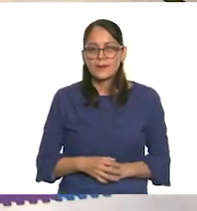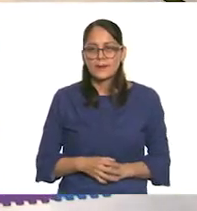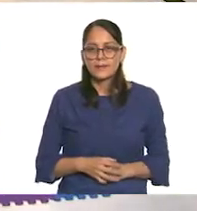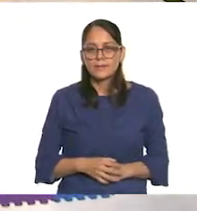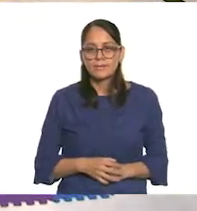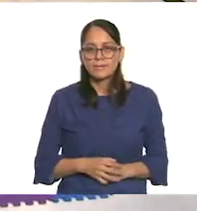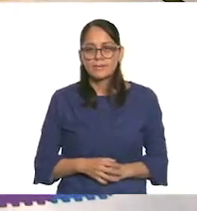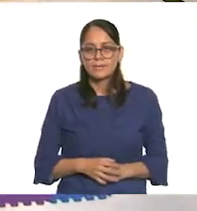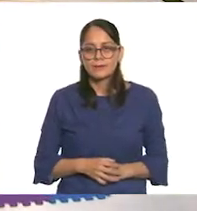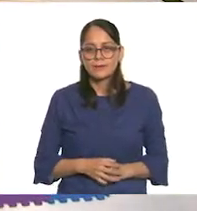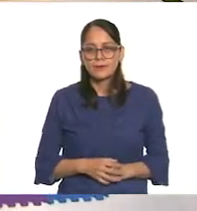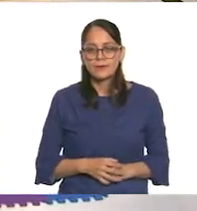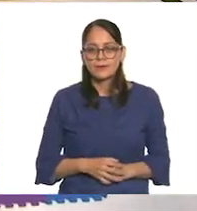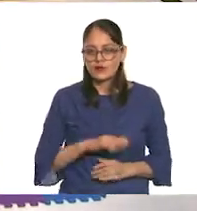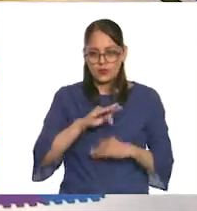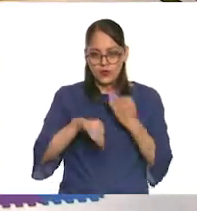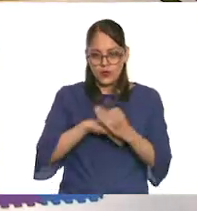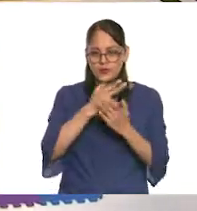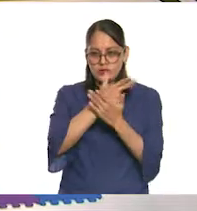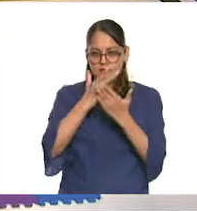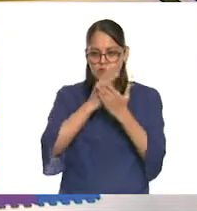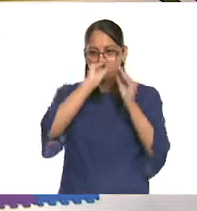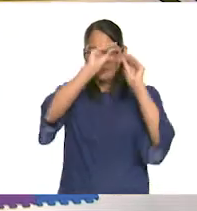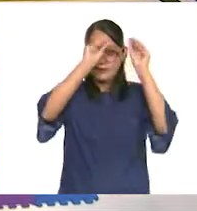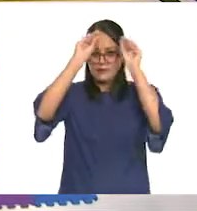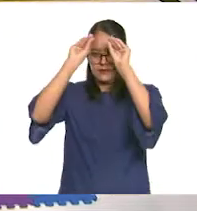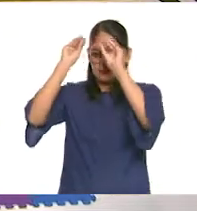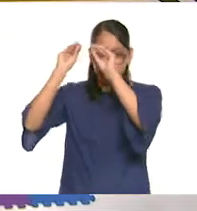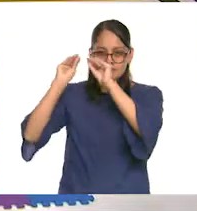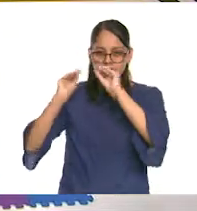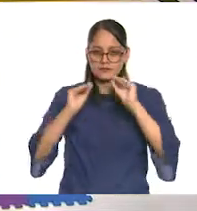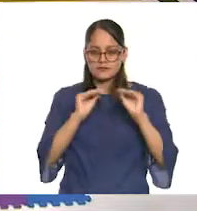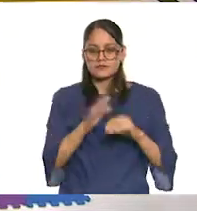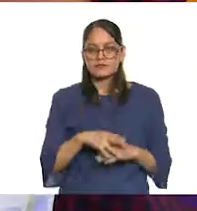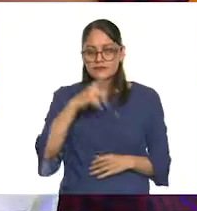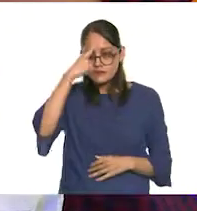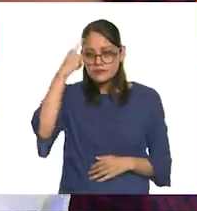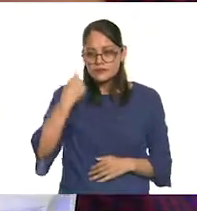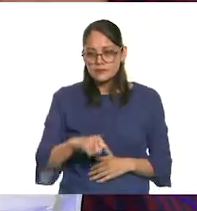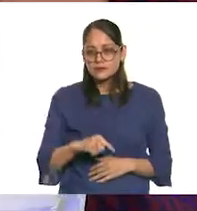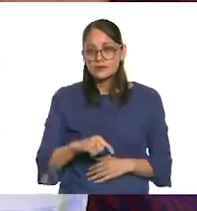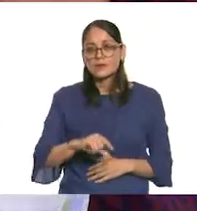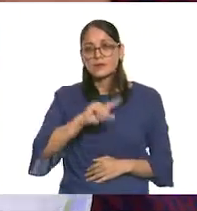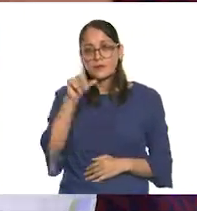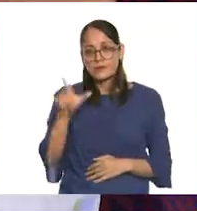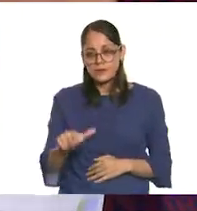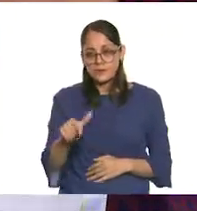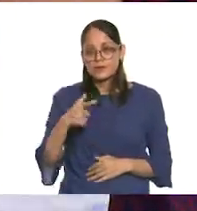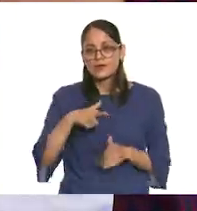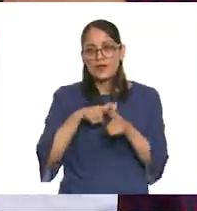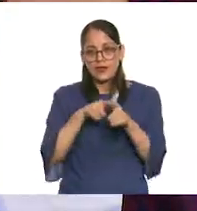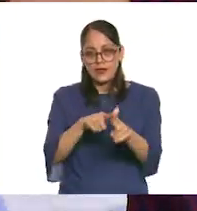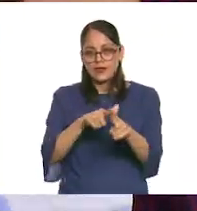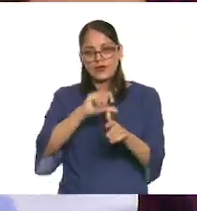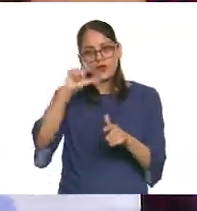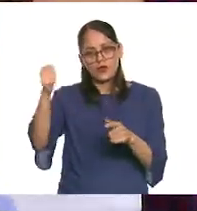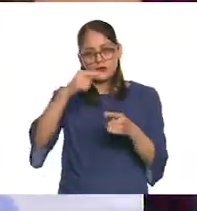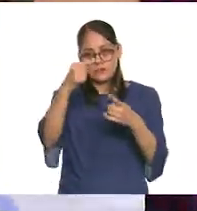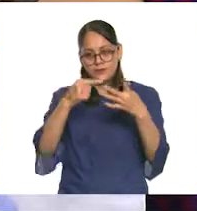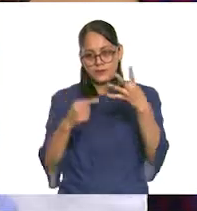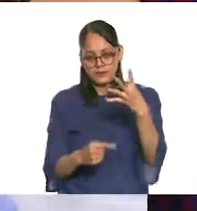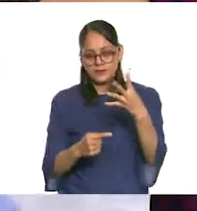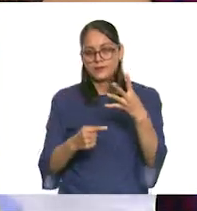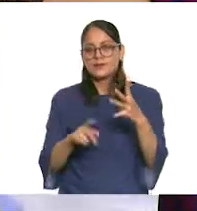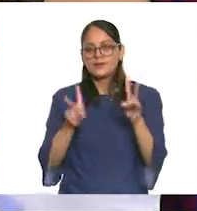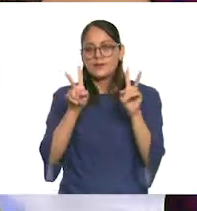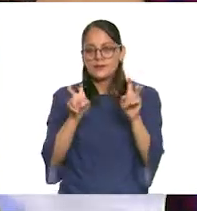Vamos a ir poniendo todos nuestros dibujitos para pasar a nuestro siguiente elemento de la